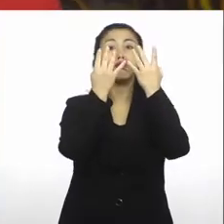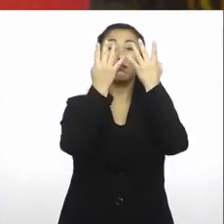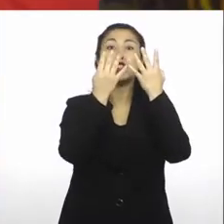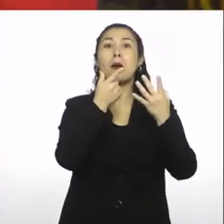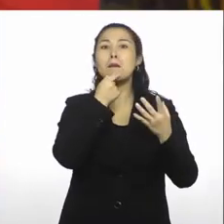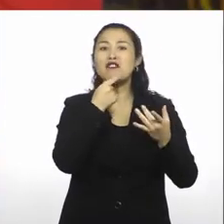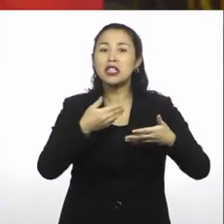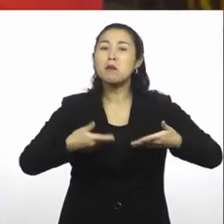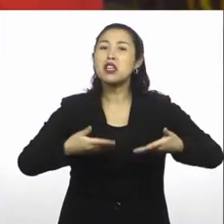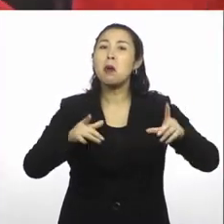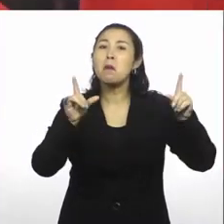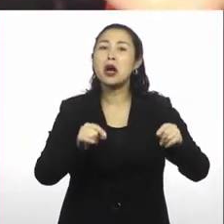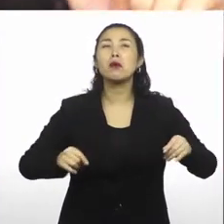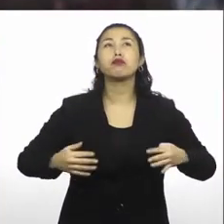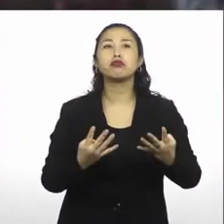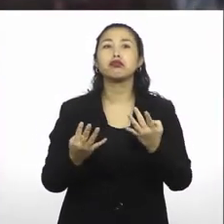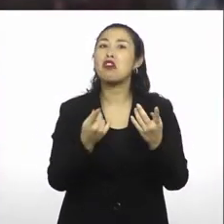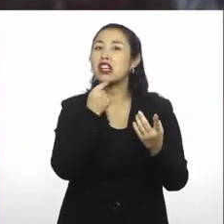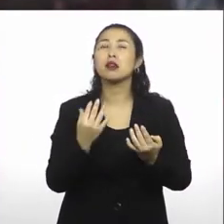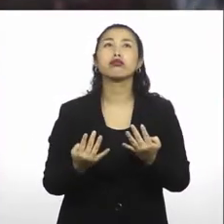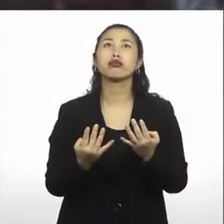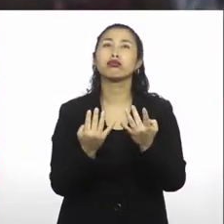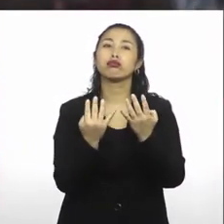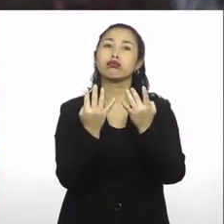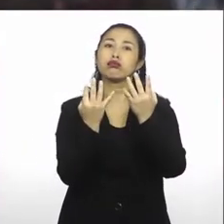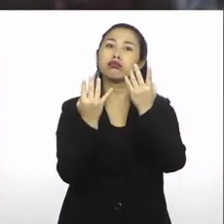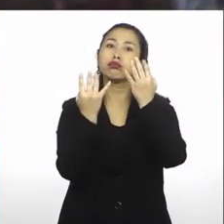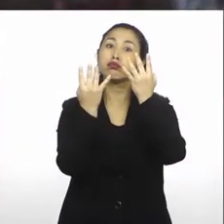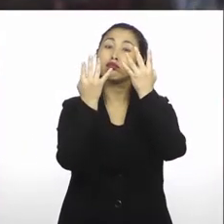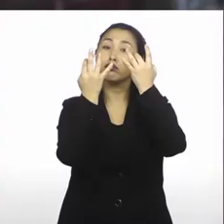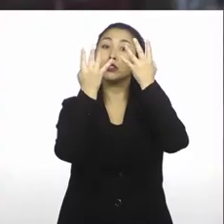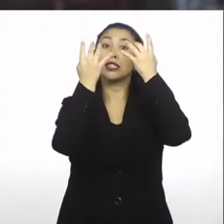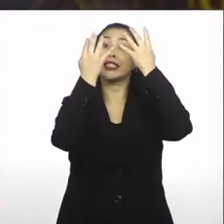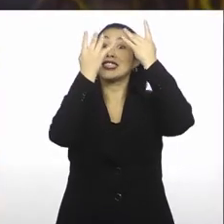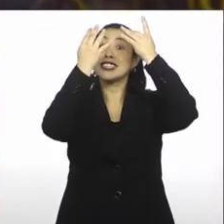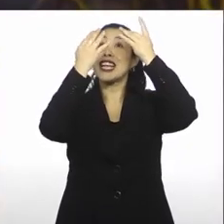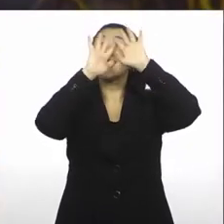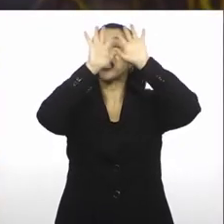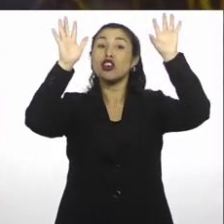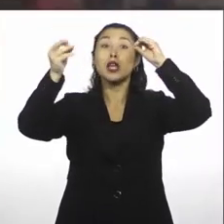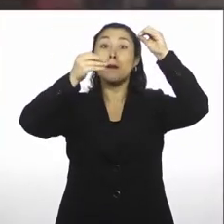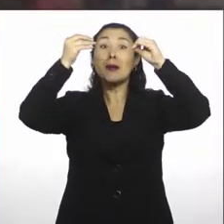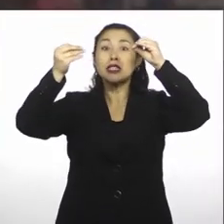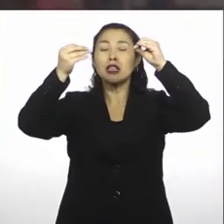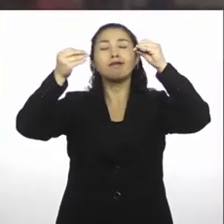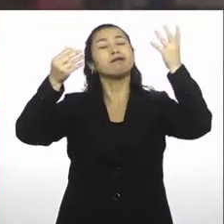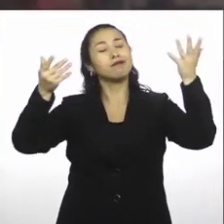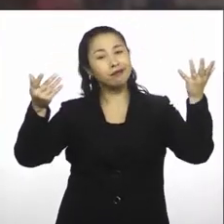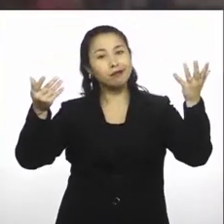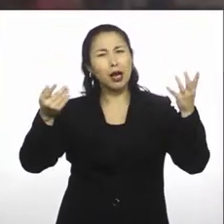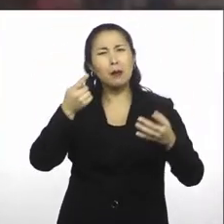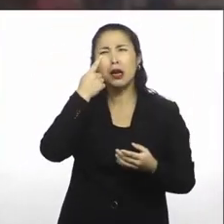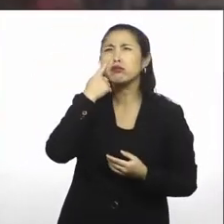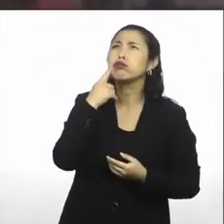fácil irse hacia arriba. Una vez que nuestra agua evaporada se encuentra en el cielo, algo va a ocurrir. Para poder averiguar